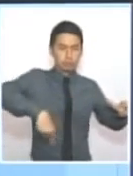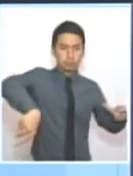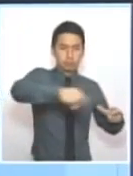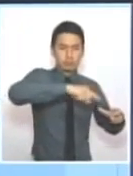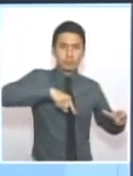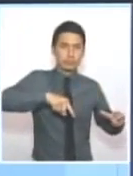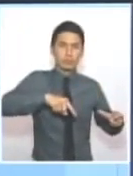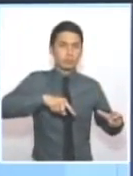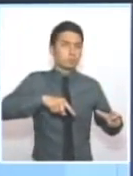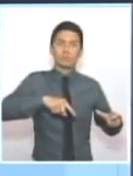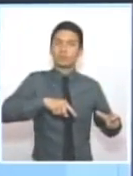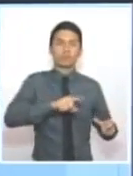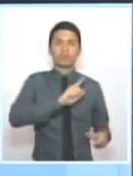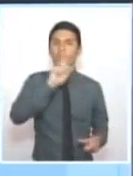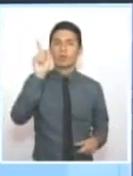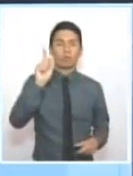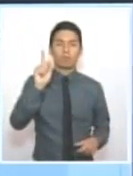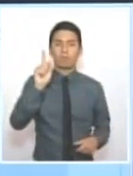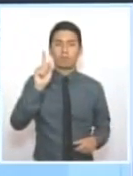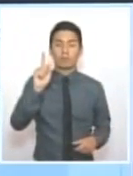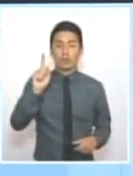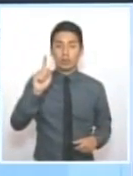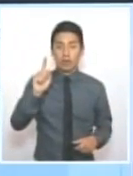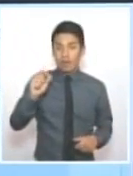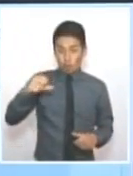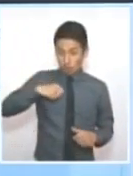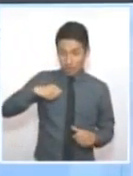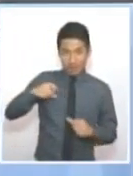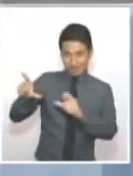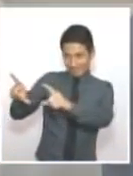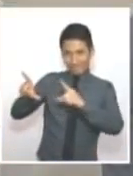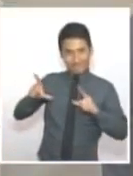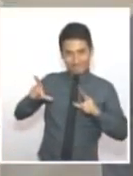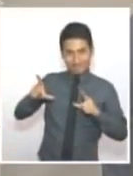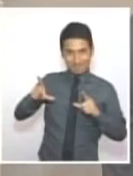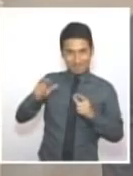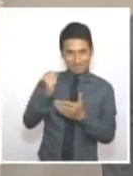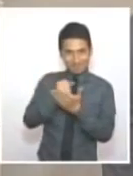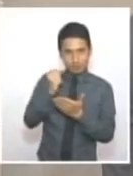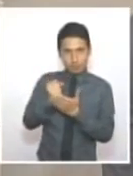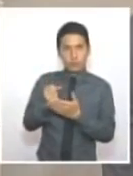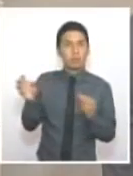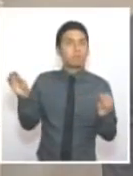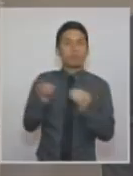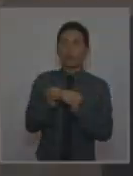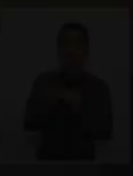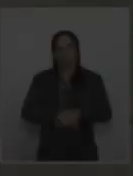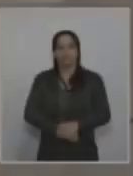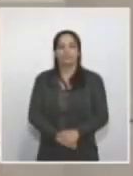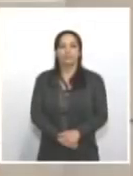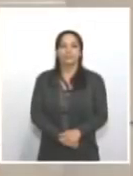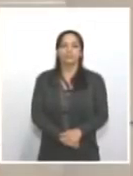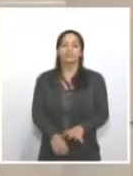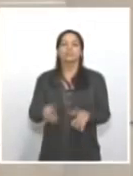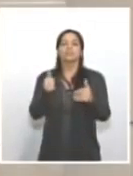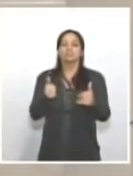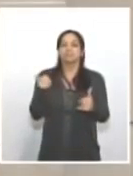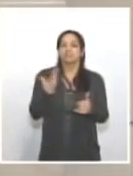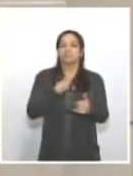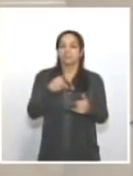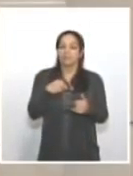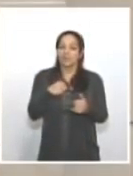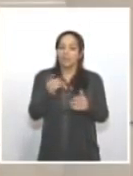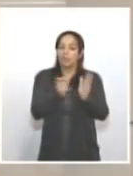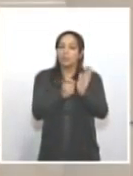tienen títulos mineros ni pagan regalías. Lo que tenemos nosotros de